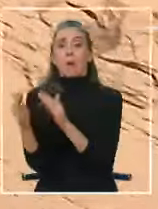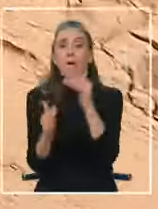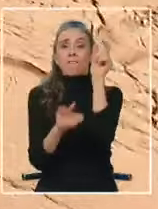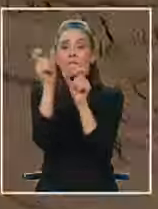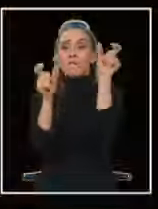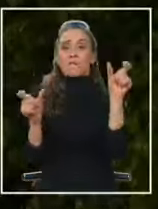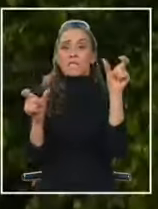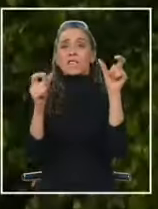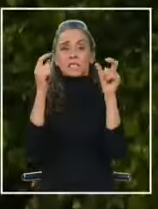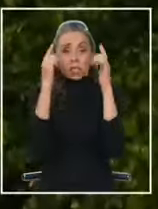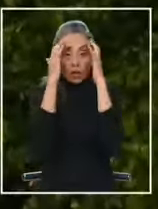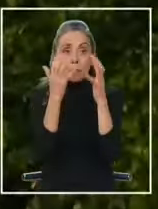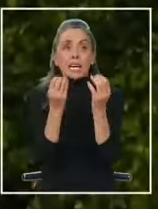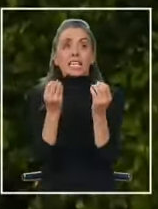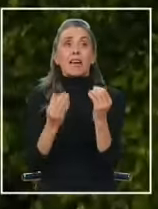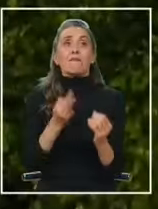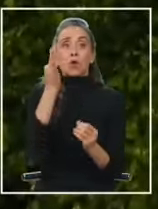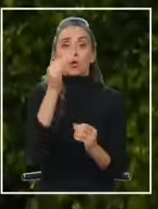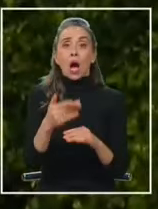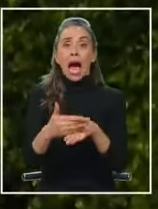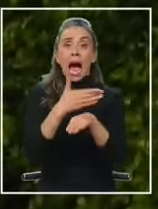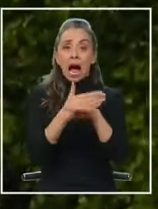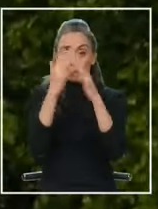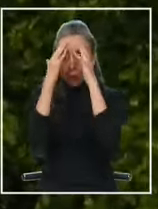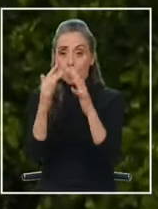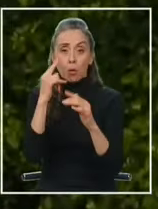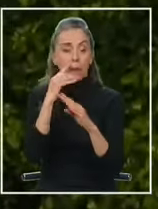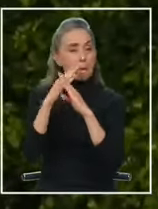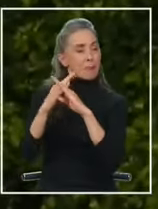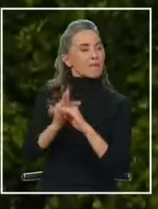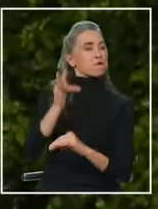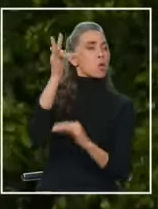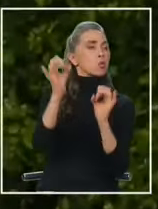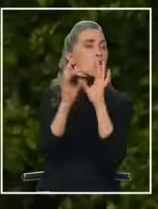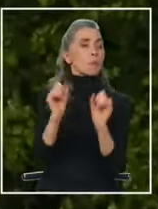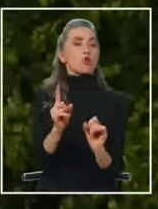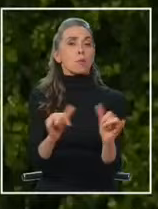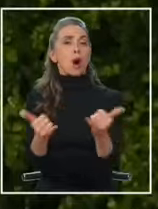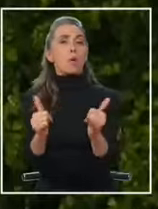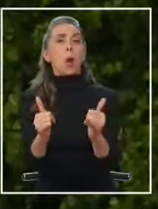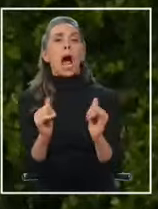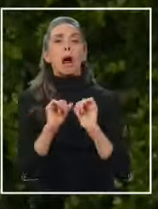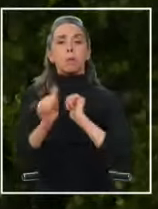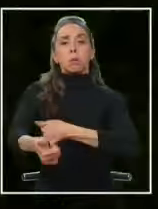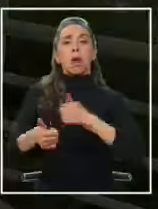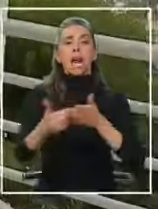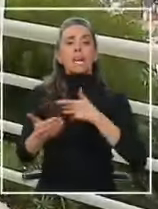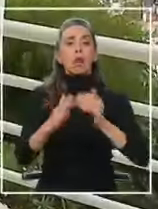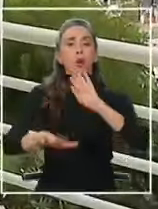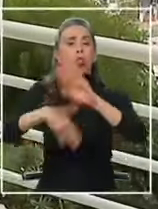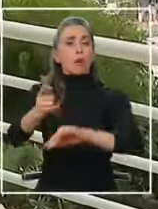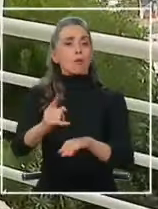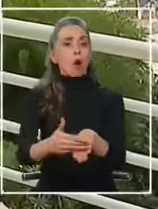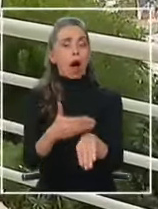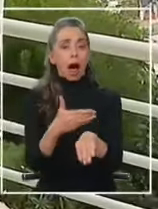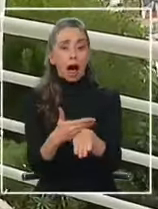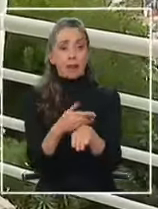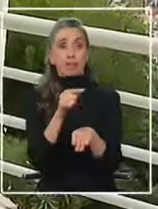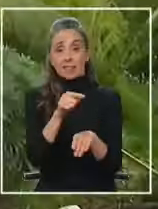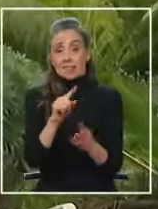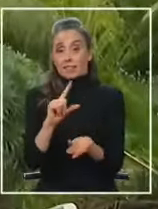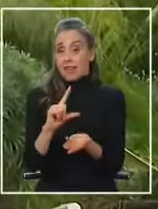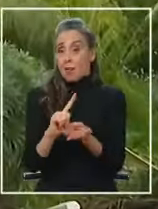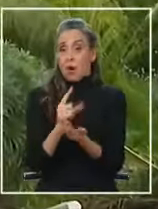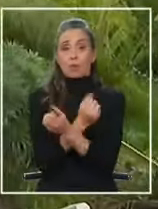preocupan antes estas cosas? Si estas cosas se prevenen, ¿me entiende? Usted no puede jugar con la naturaleza después. La habitabilidad del